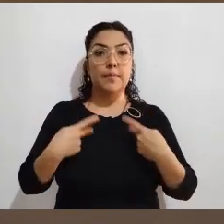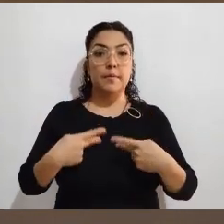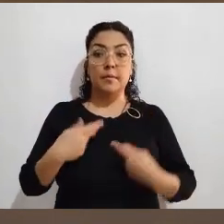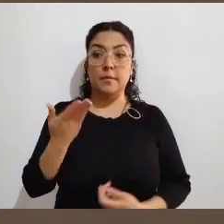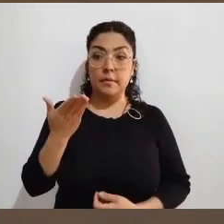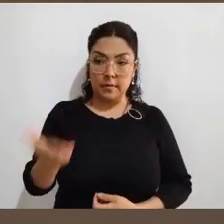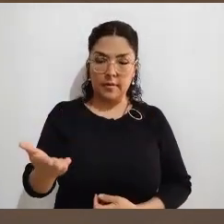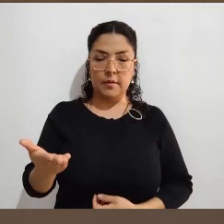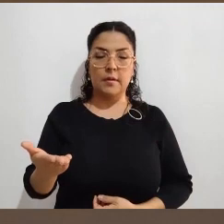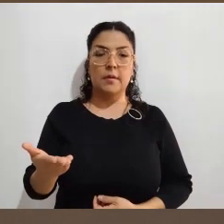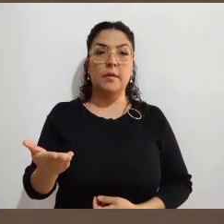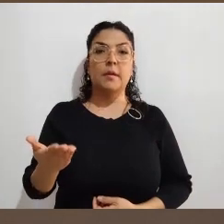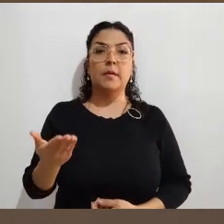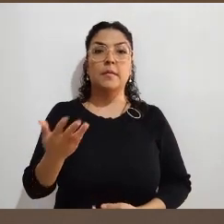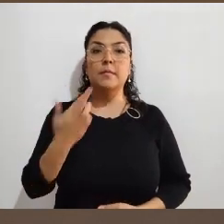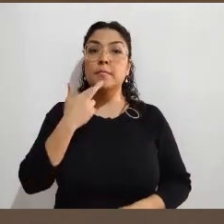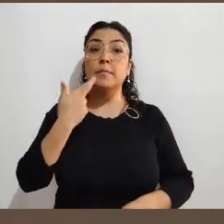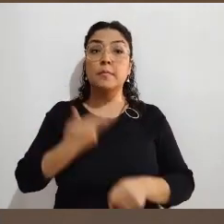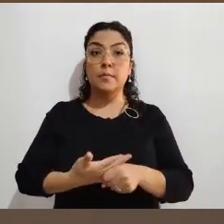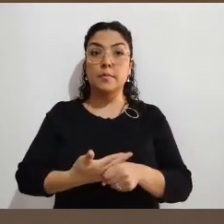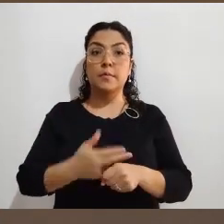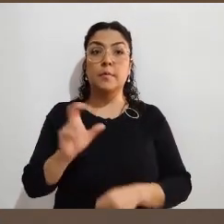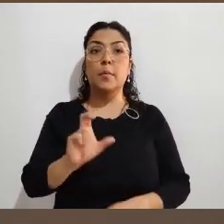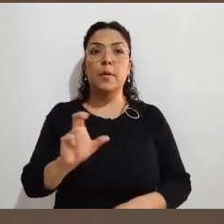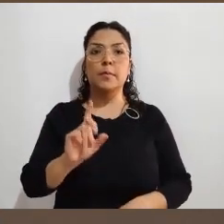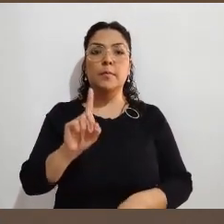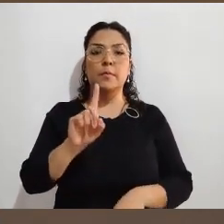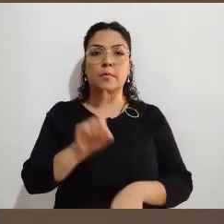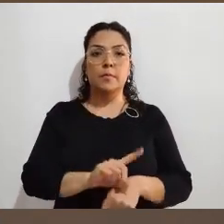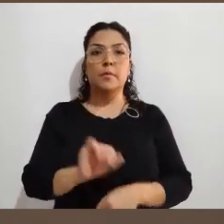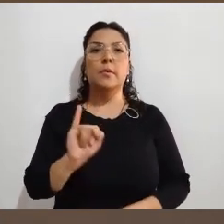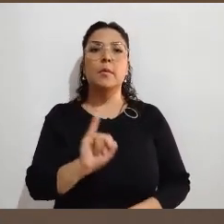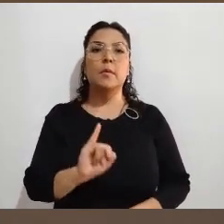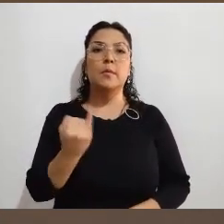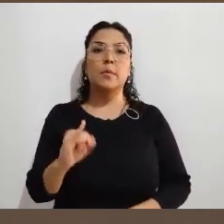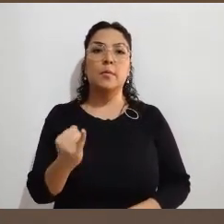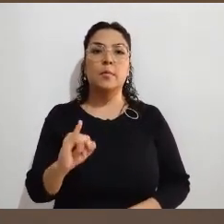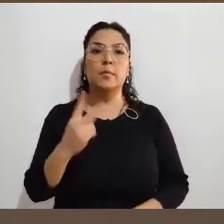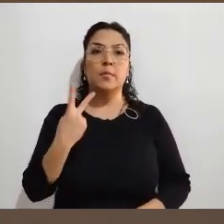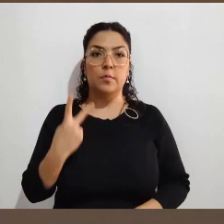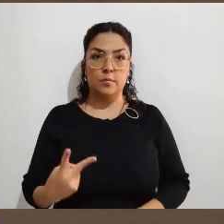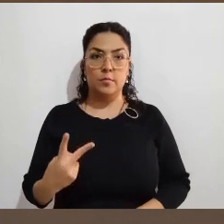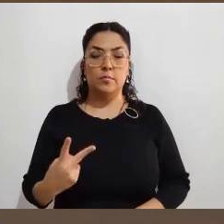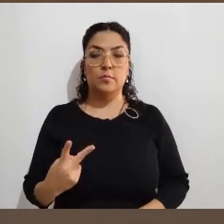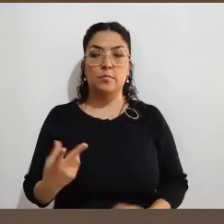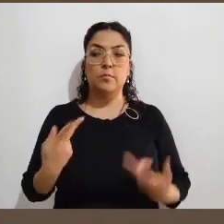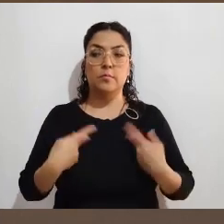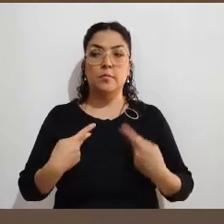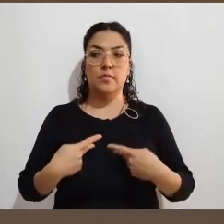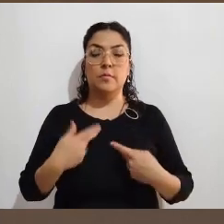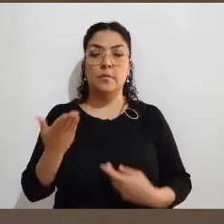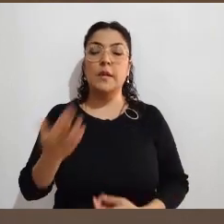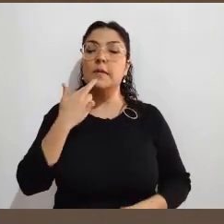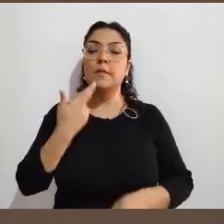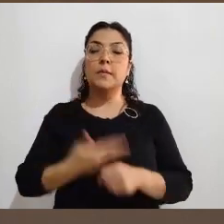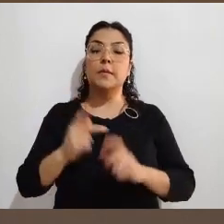es aquella que el día domingo 2 de junio va a ser quien te va a recibir tu credencial para votar, van a checar que estén